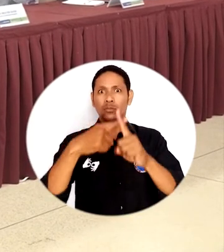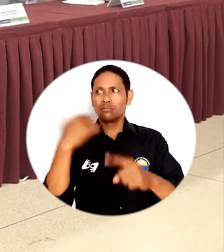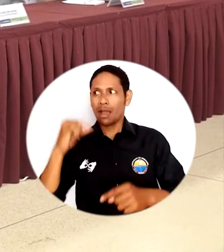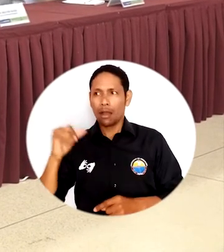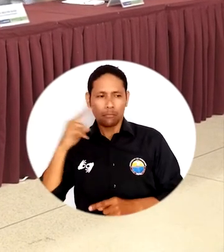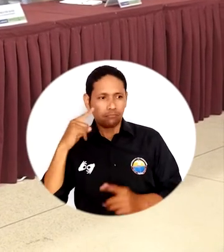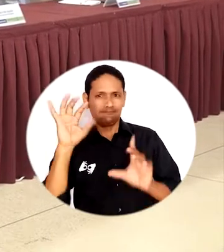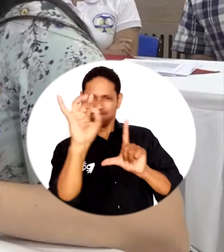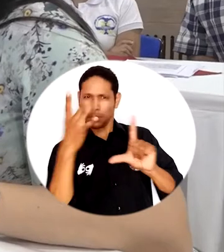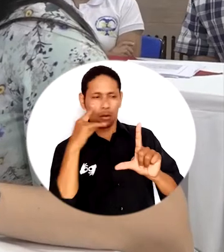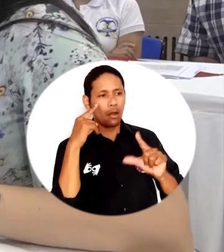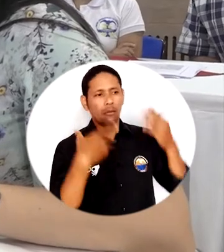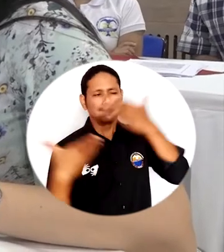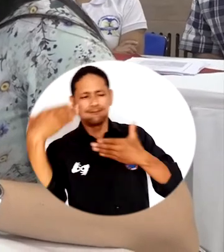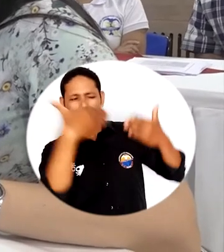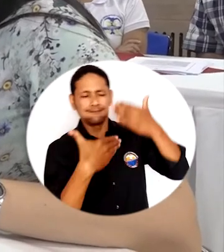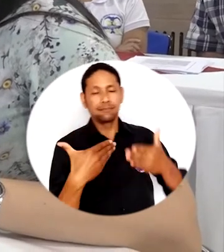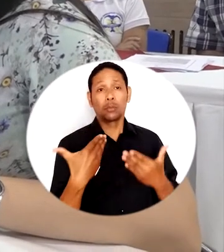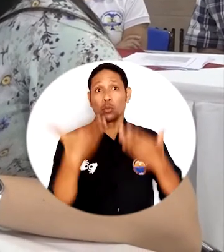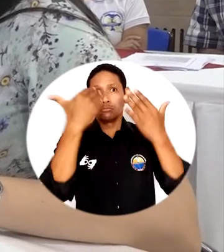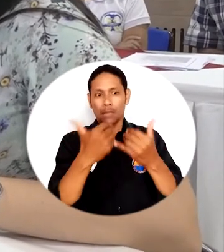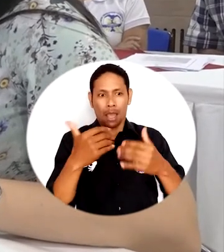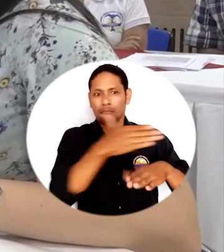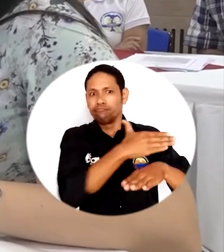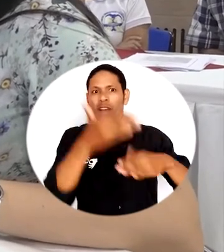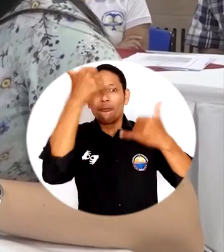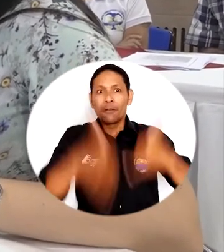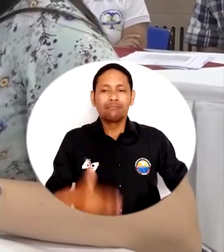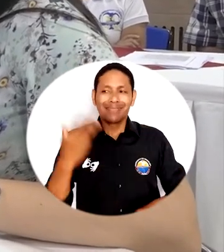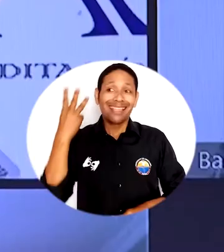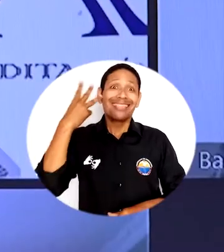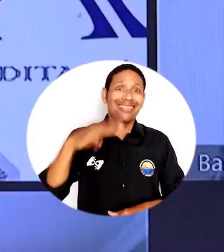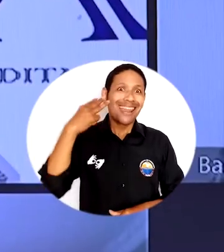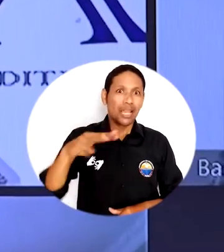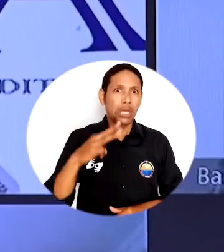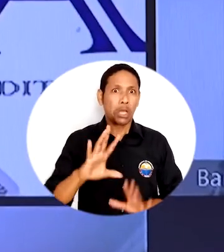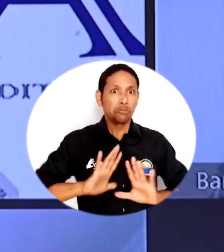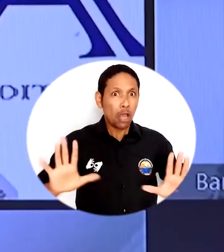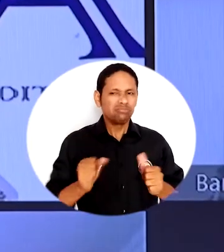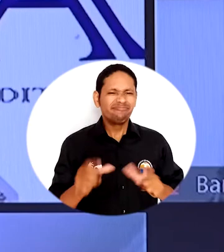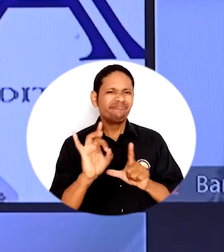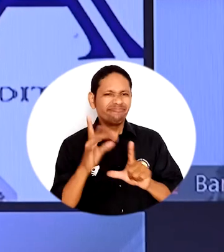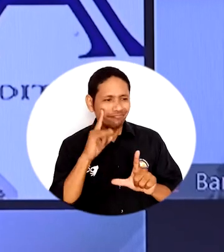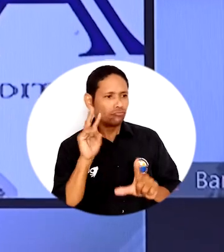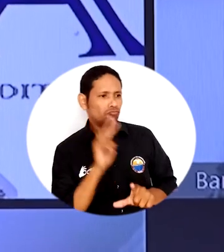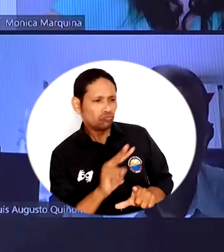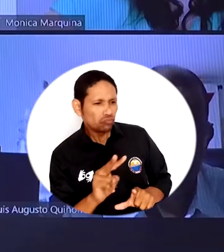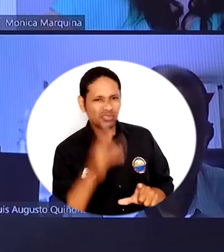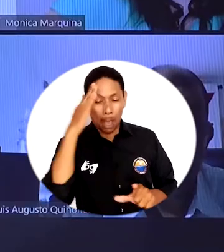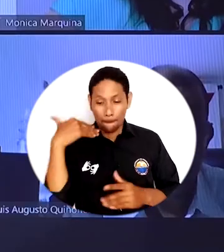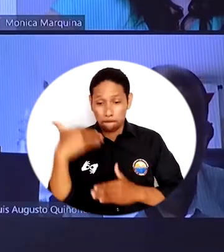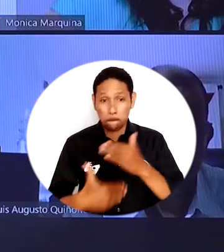informe final de la Comisión de Pares del Consejo Nacional de Acreditación, culminó la agenda de tres días de evaluación externa por vía